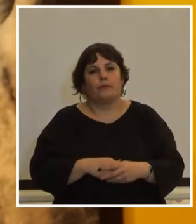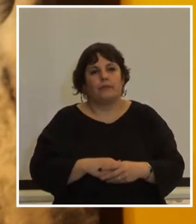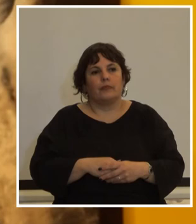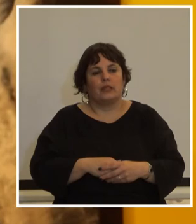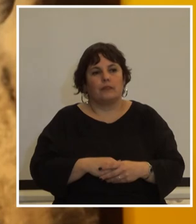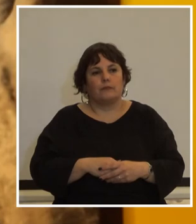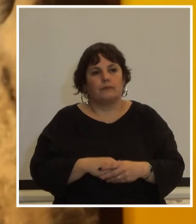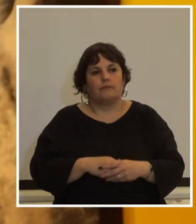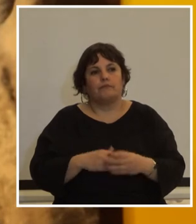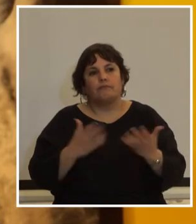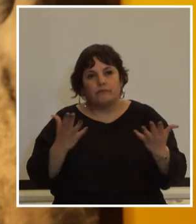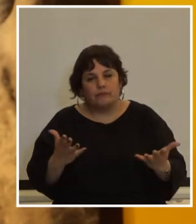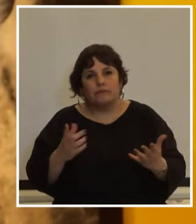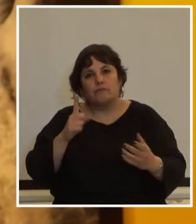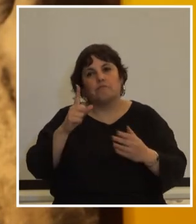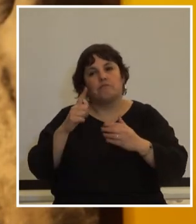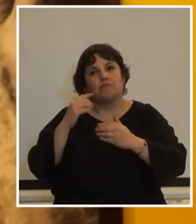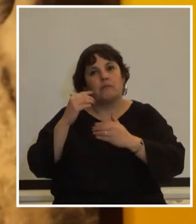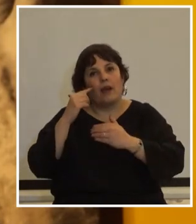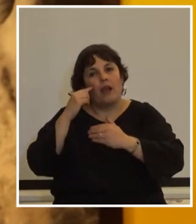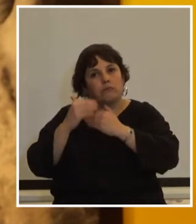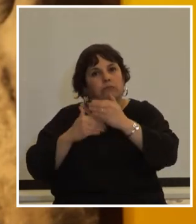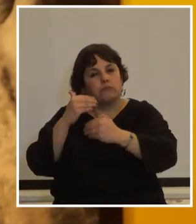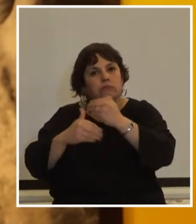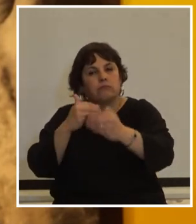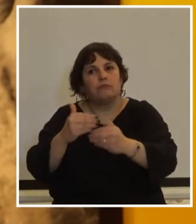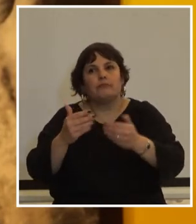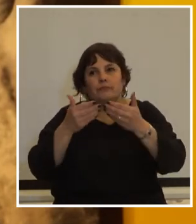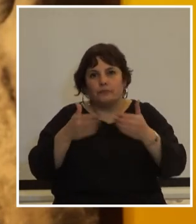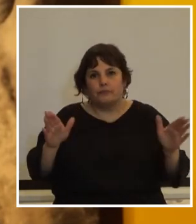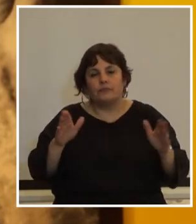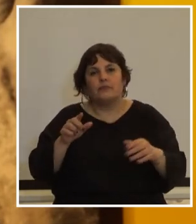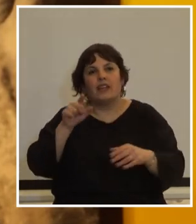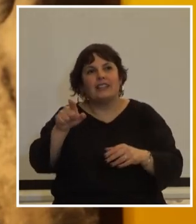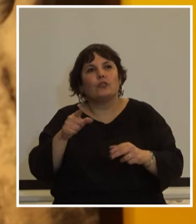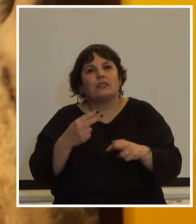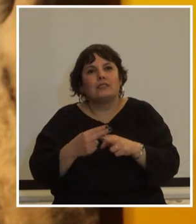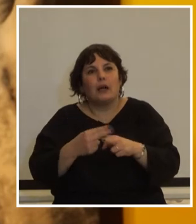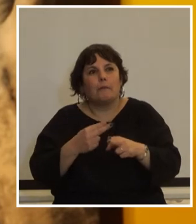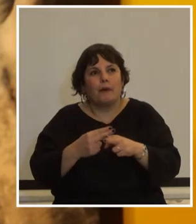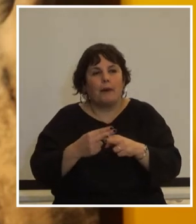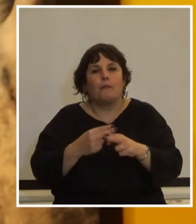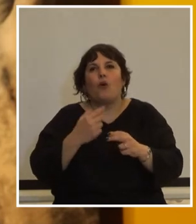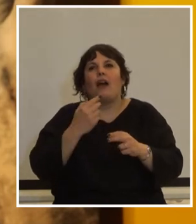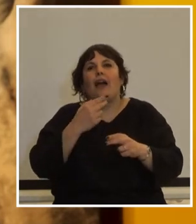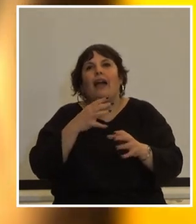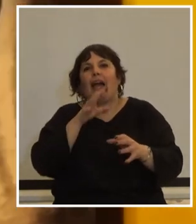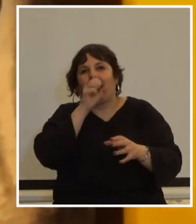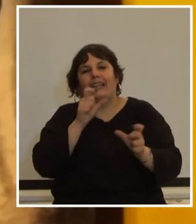y de ahí para adelante empezó eso que llamamos la resistencia